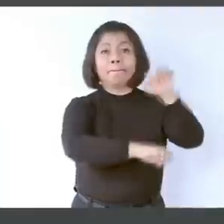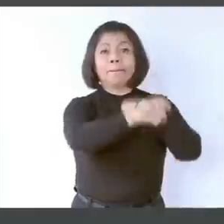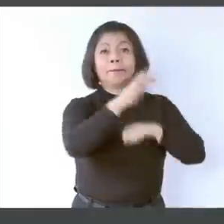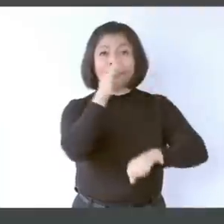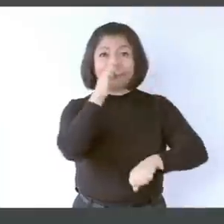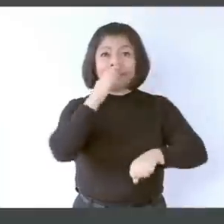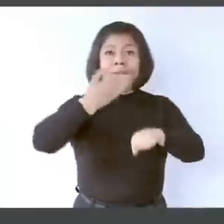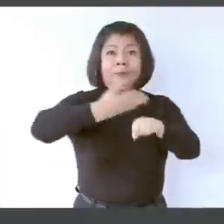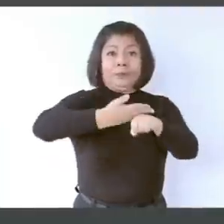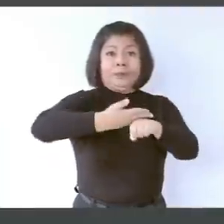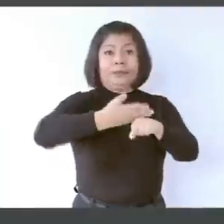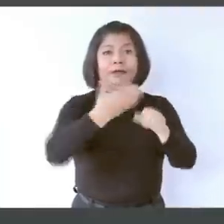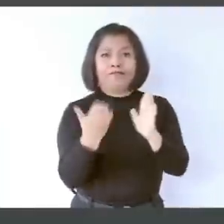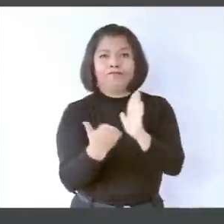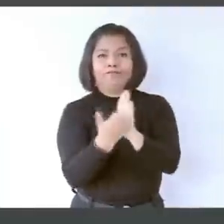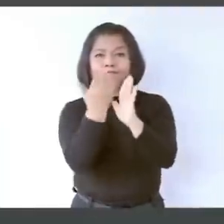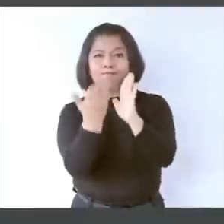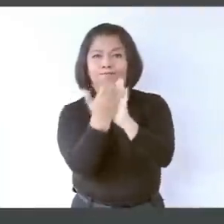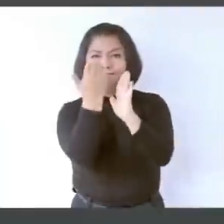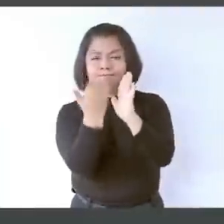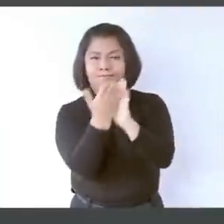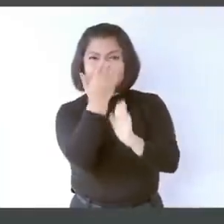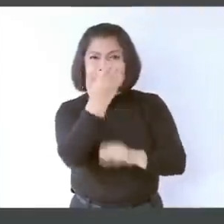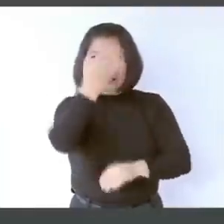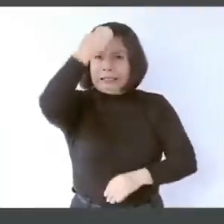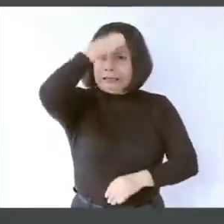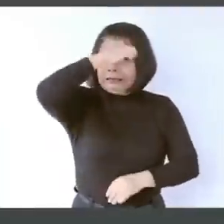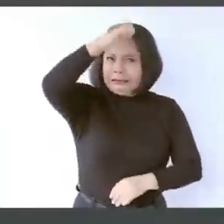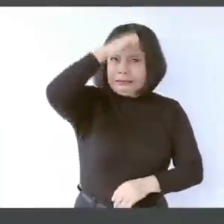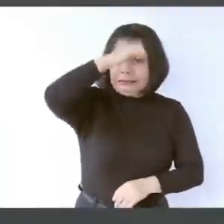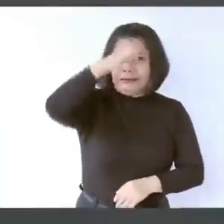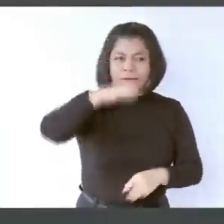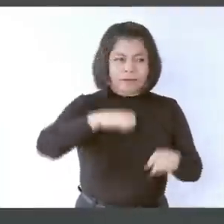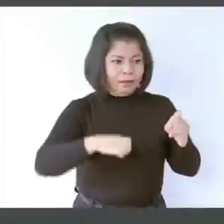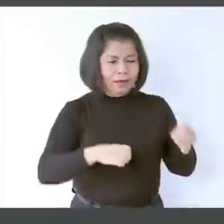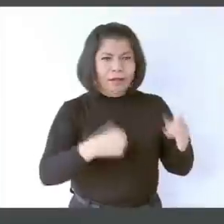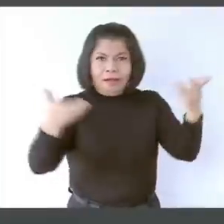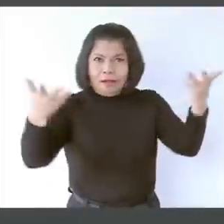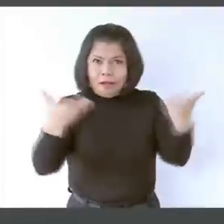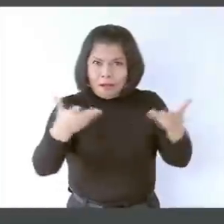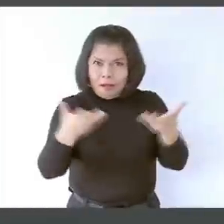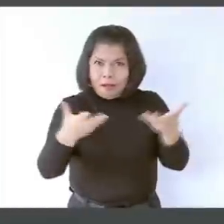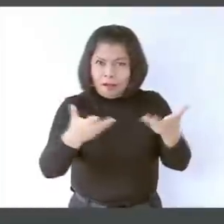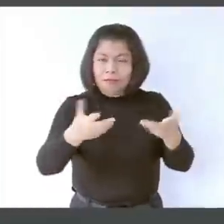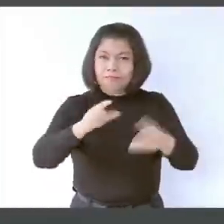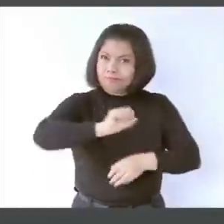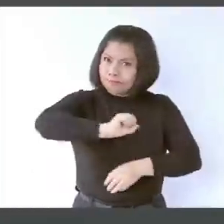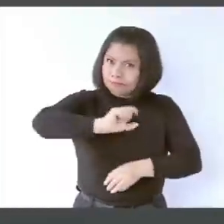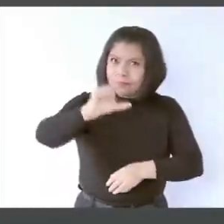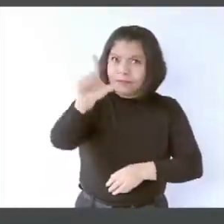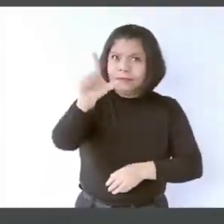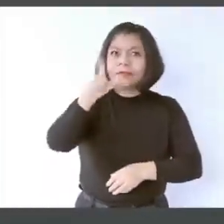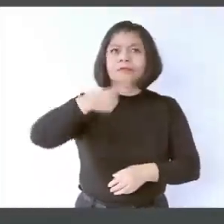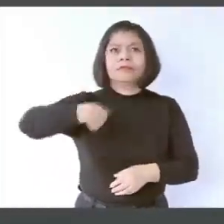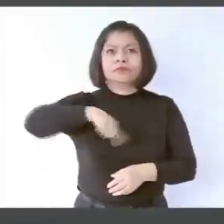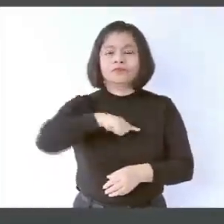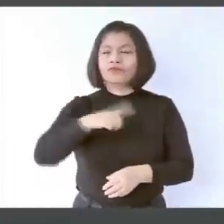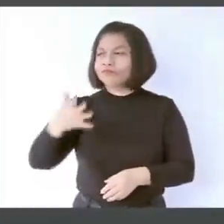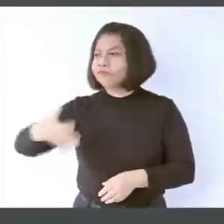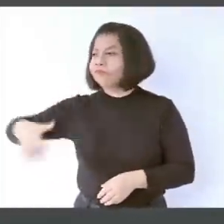probada por su eficacia, por su responsabilidad.